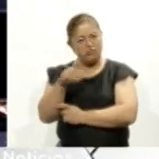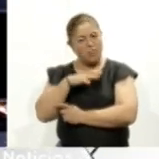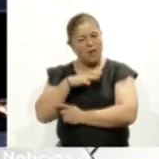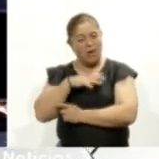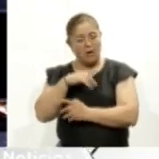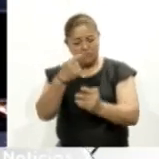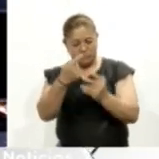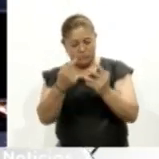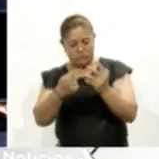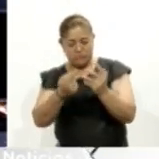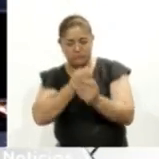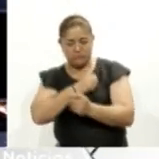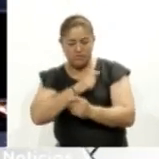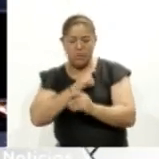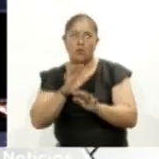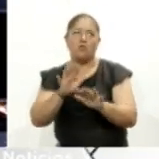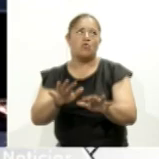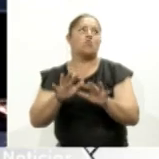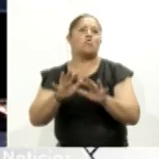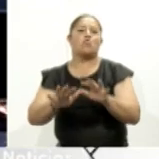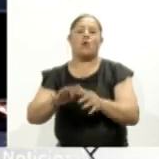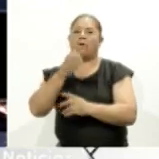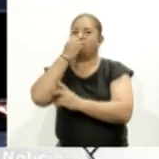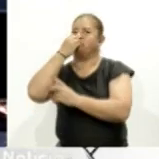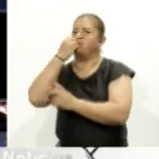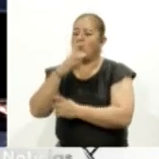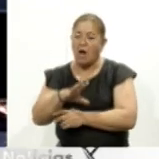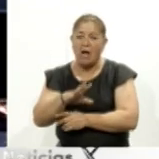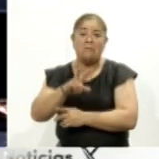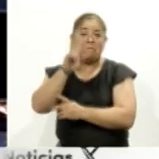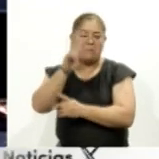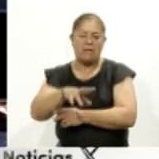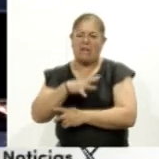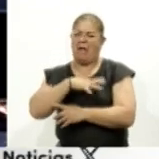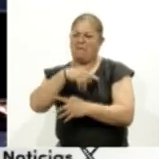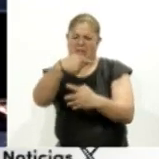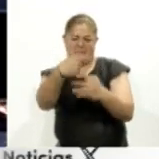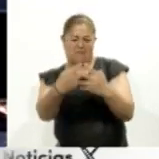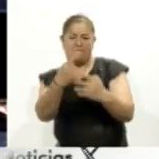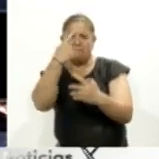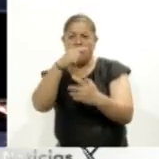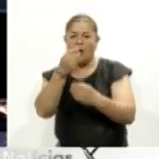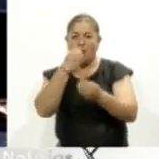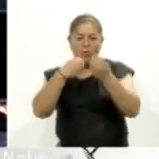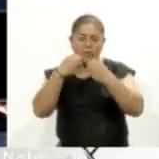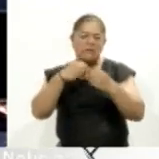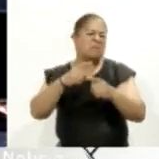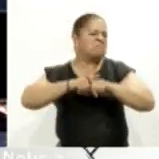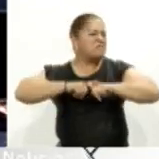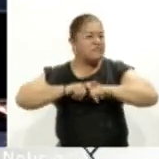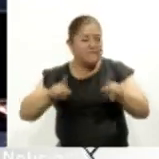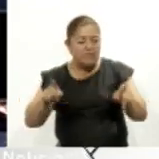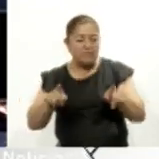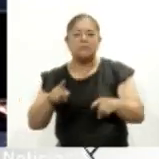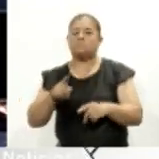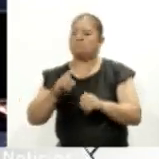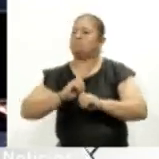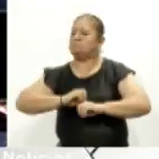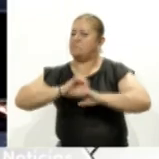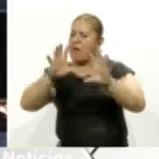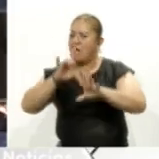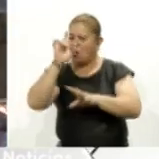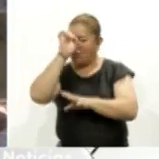nutricionales extraordinarias además de que es tremendamente versátil en la cocina por supuesto que le recomendamos